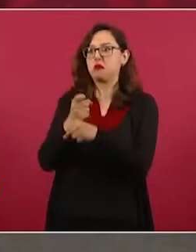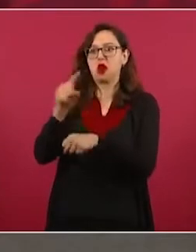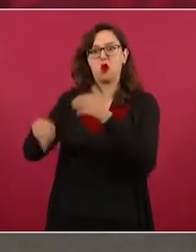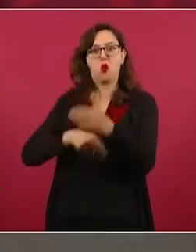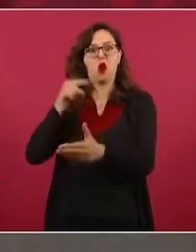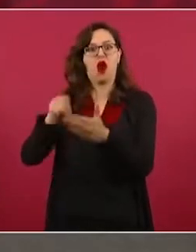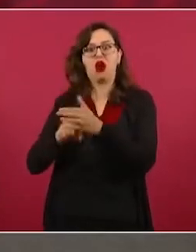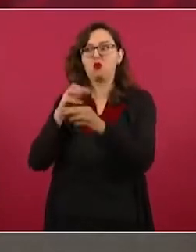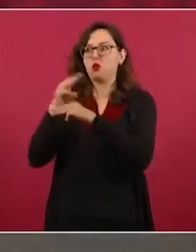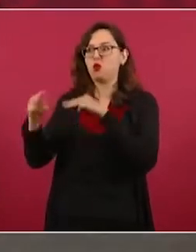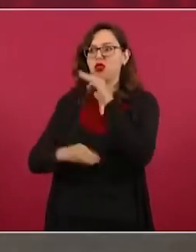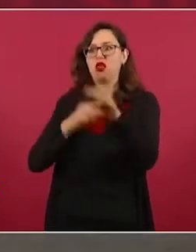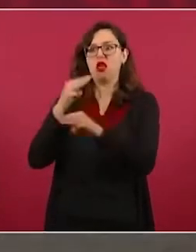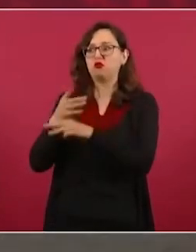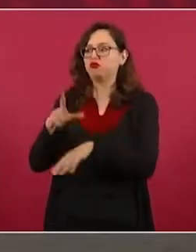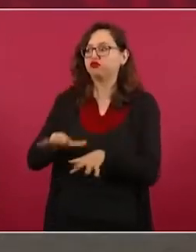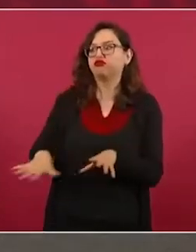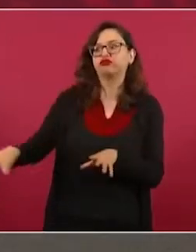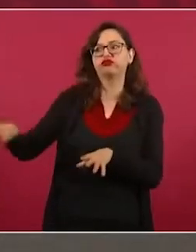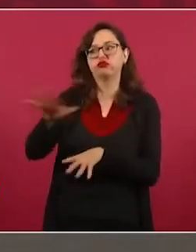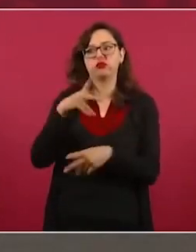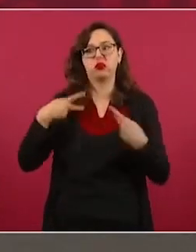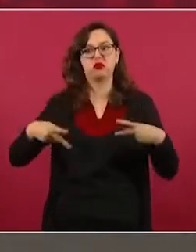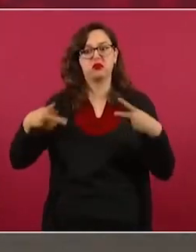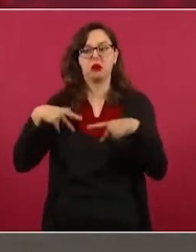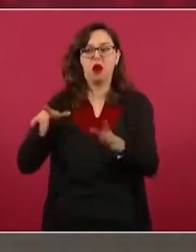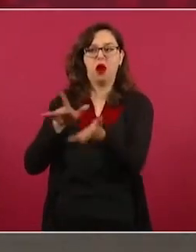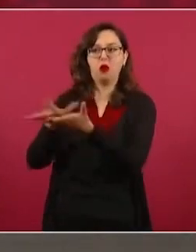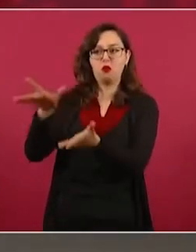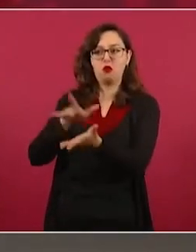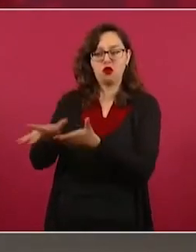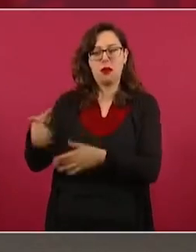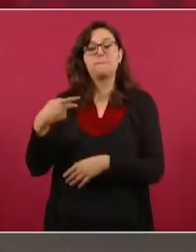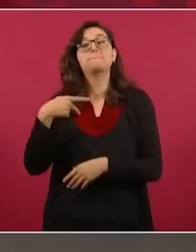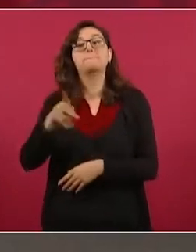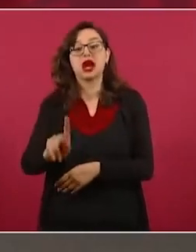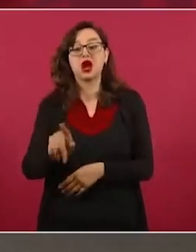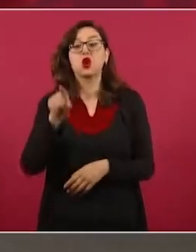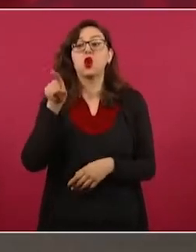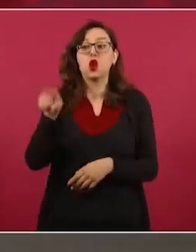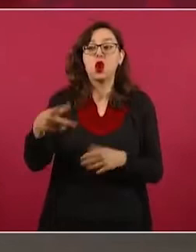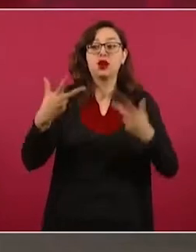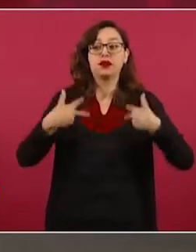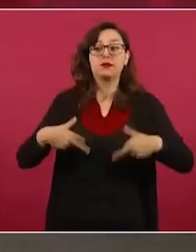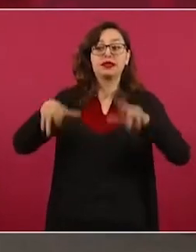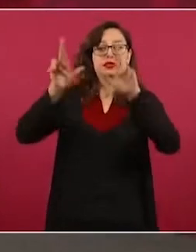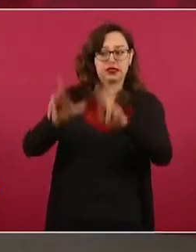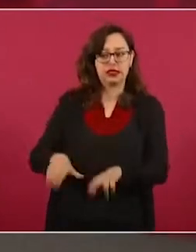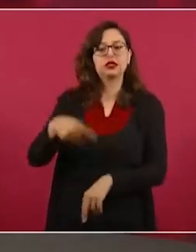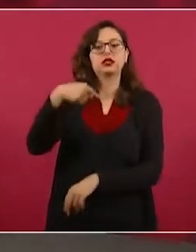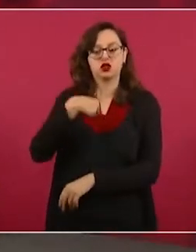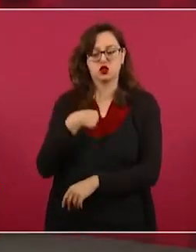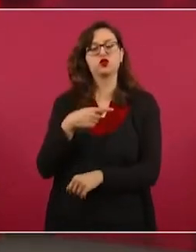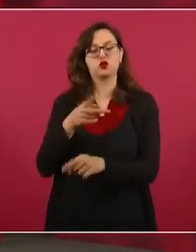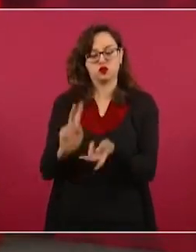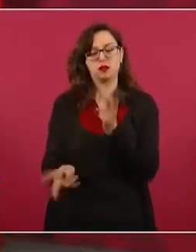celebración de